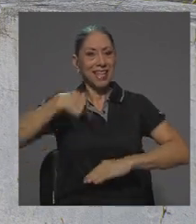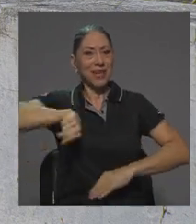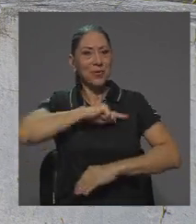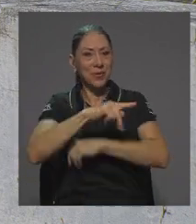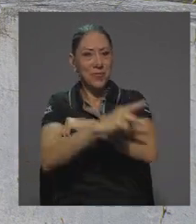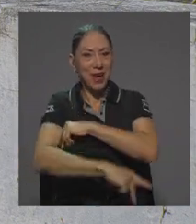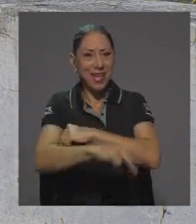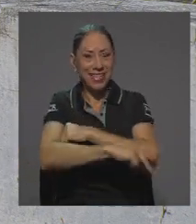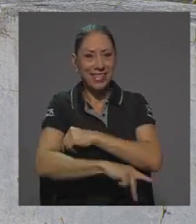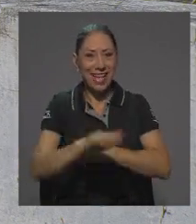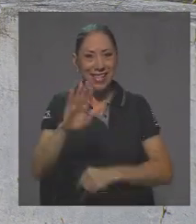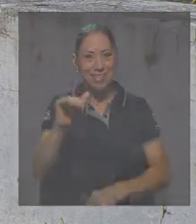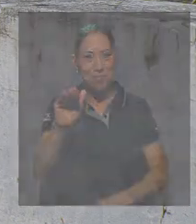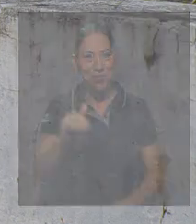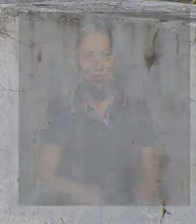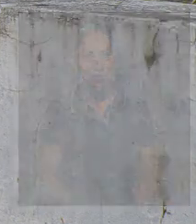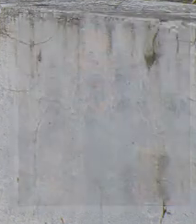bienestar de nuestro país. Hasta pronto.